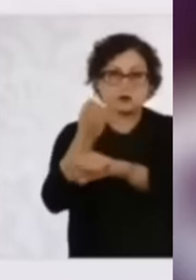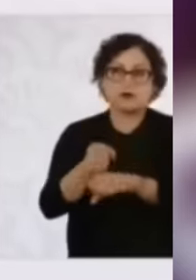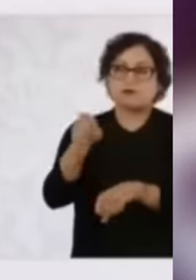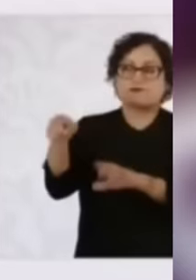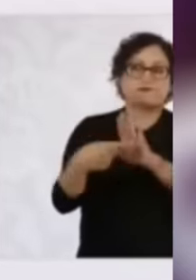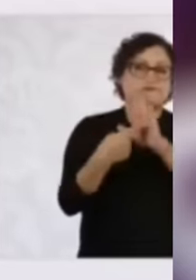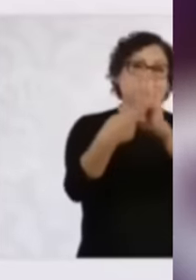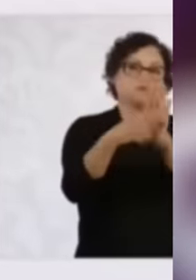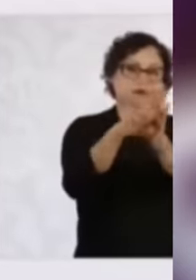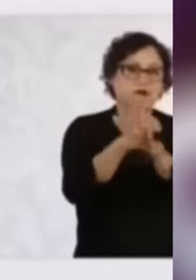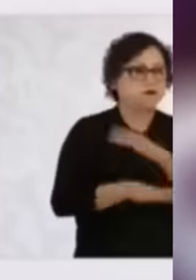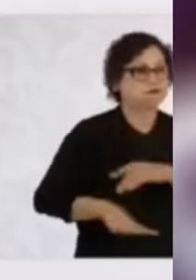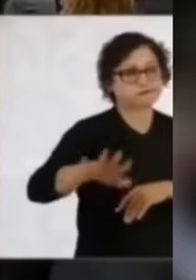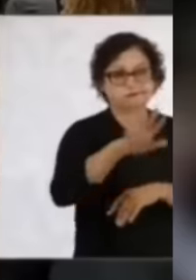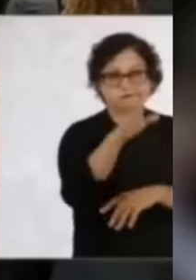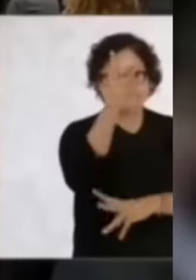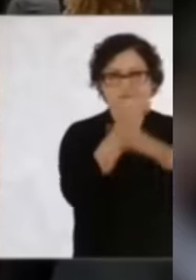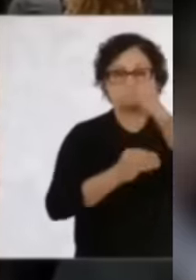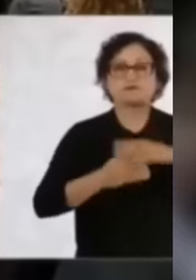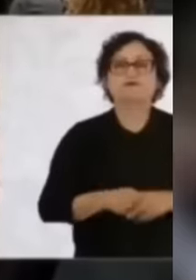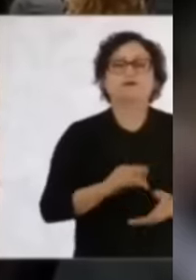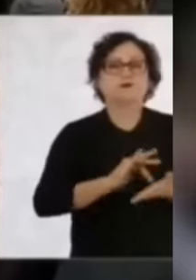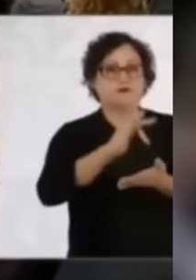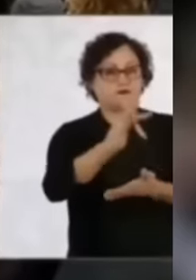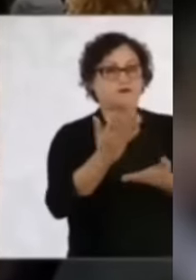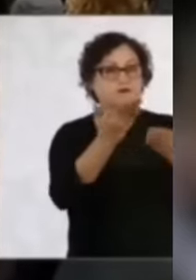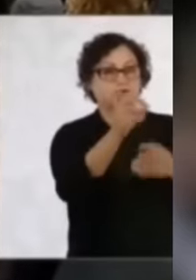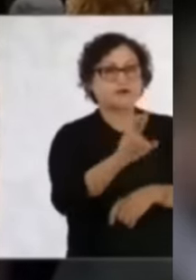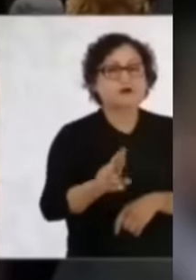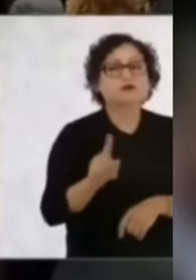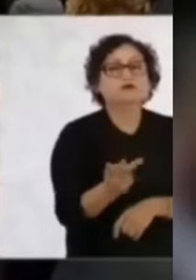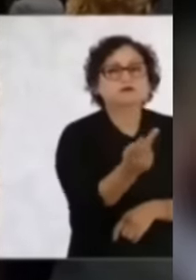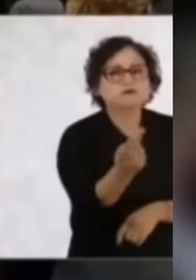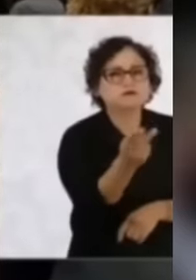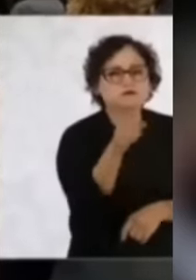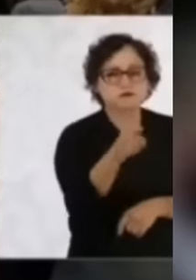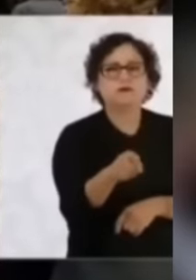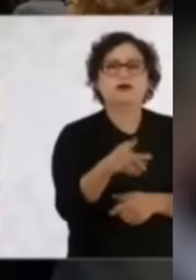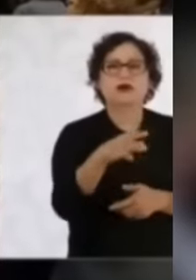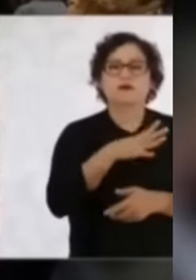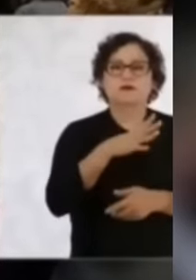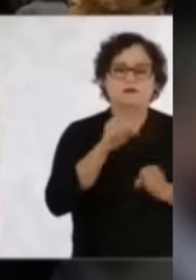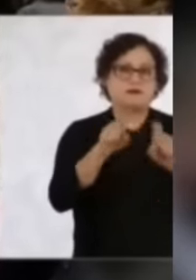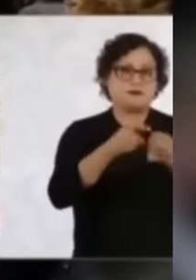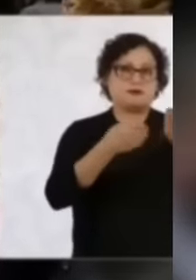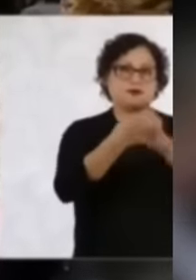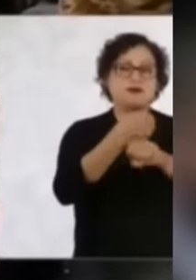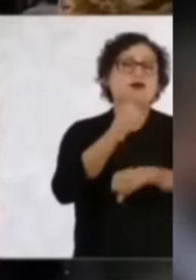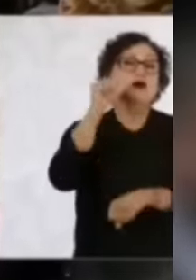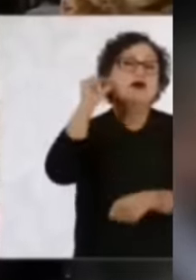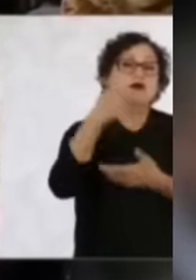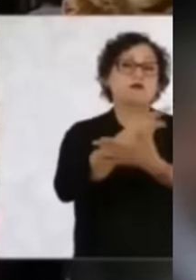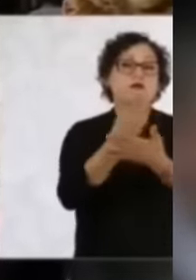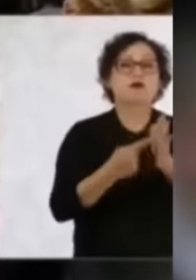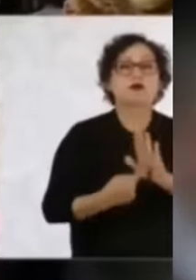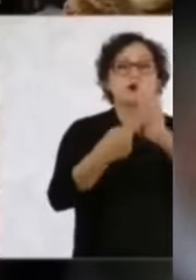ejemplo para otros estados del país. Gracias, doctora. También preguntarle, ahí mismo en Zacatecas, ayer presentaba el programa Cosechando Soberanía.